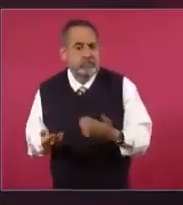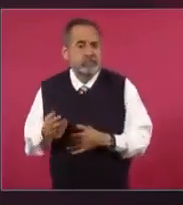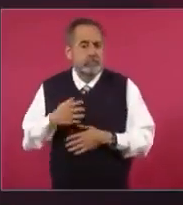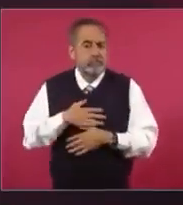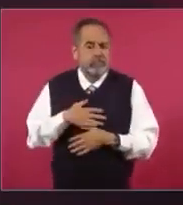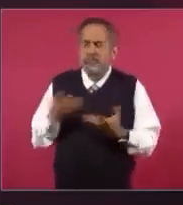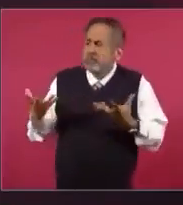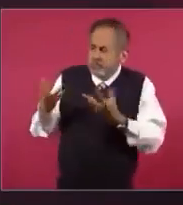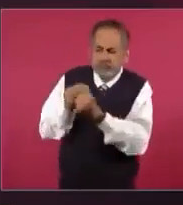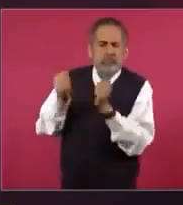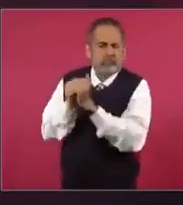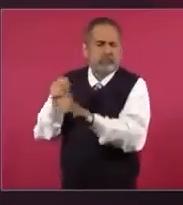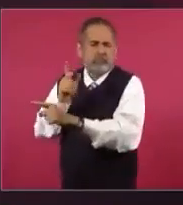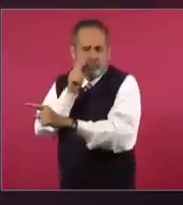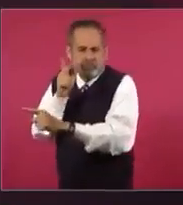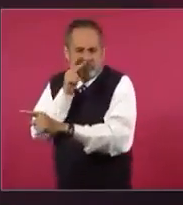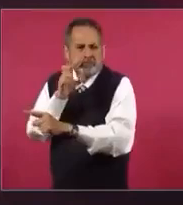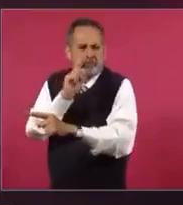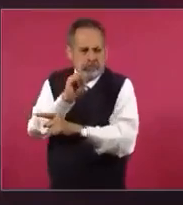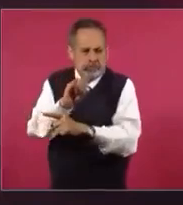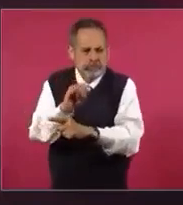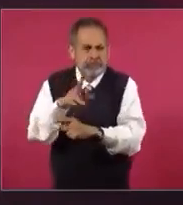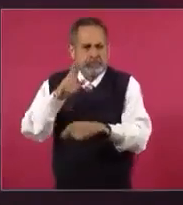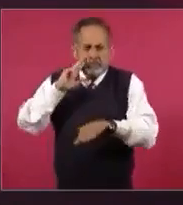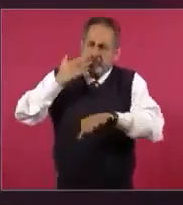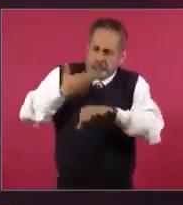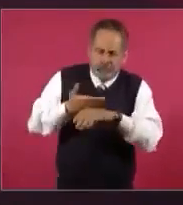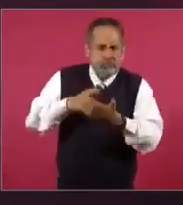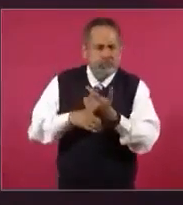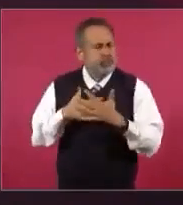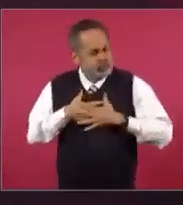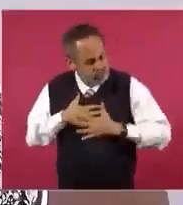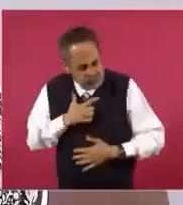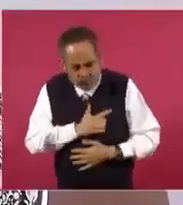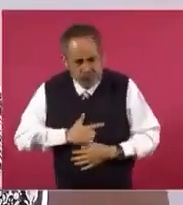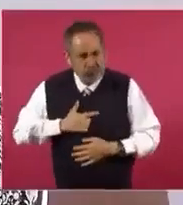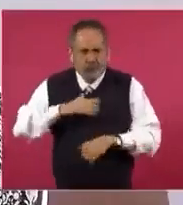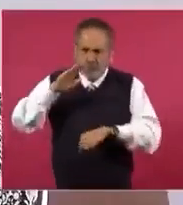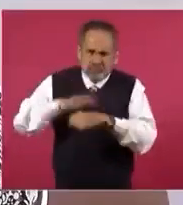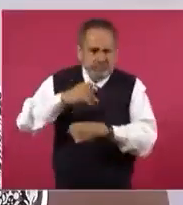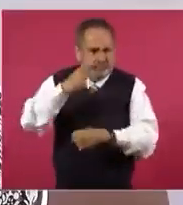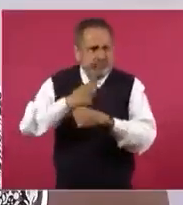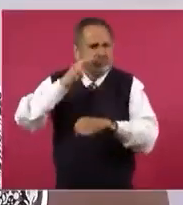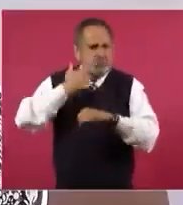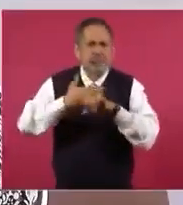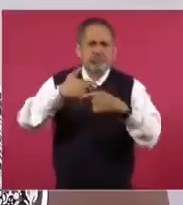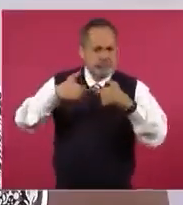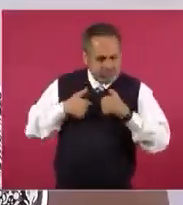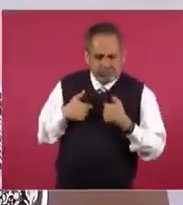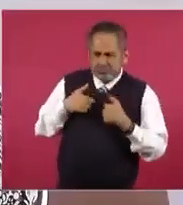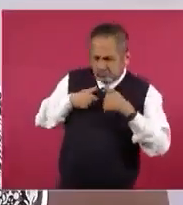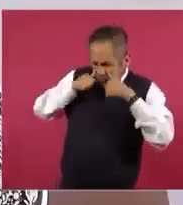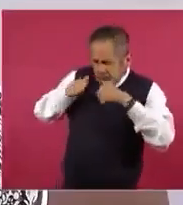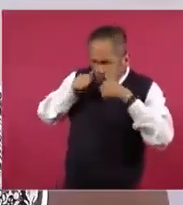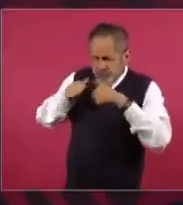cerca de su papá, pero la carga y con la recibo con mucho gusto, la carga principal va a ser para mí.